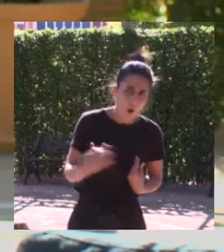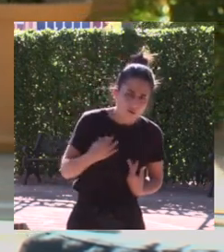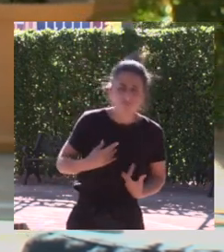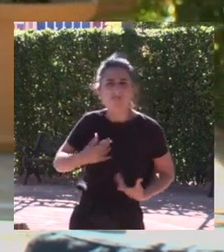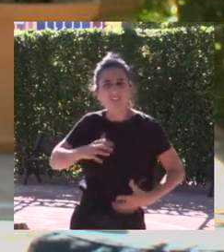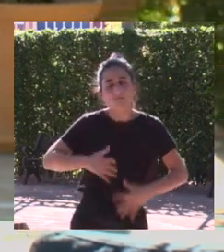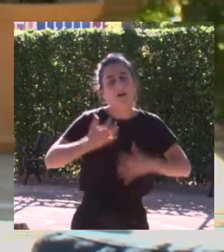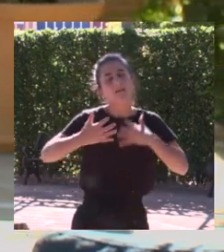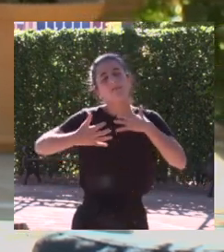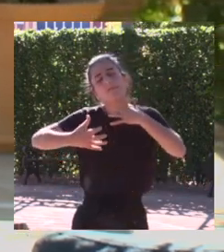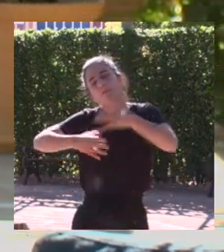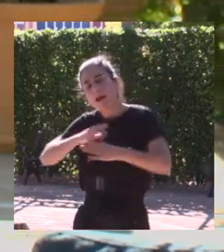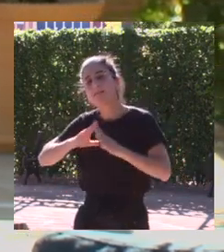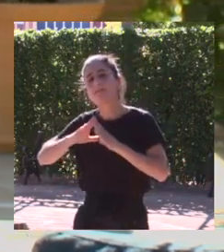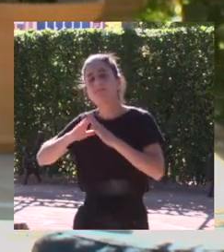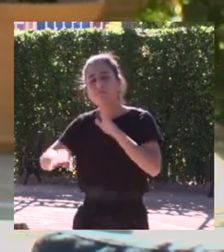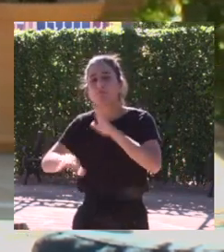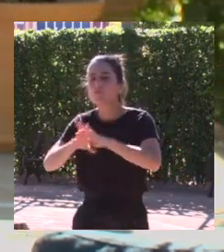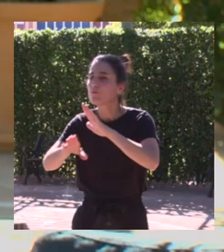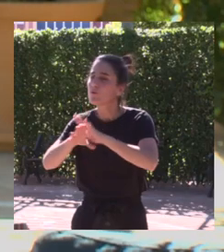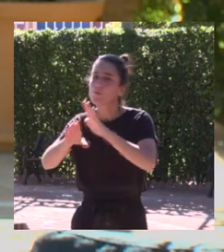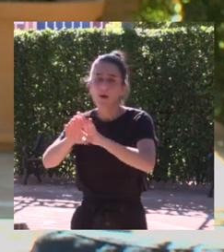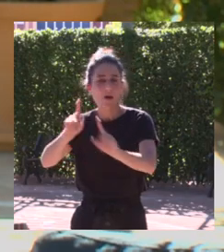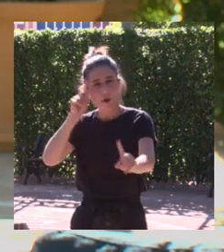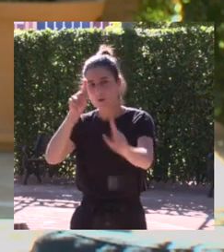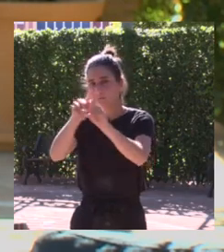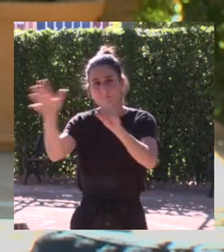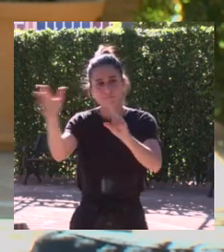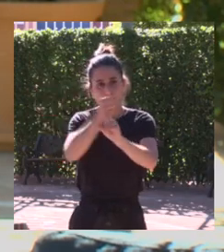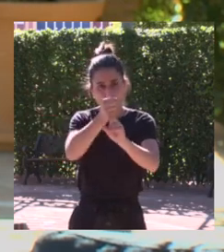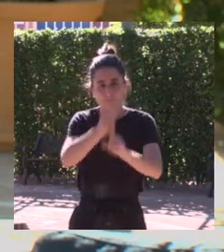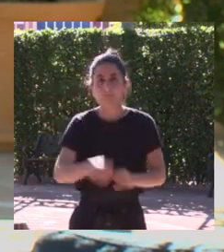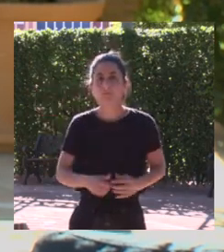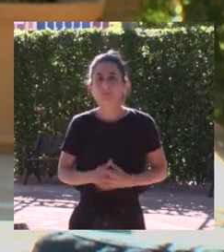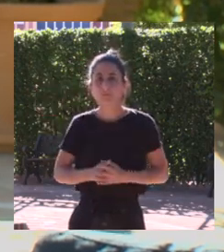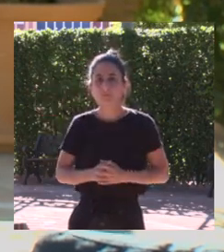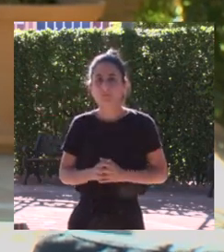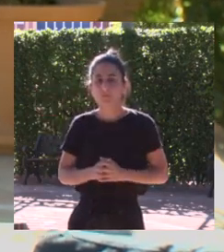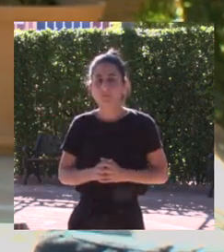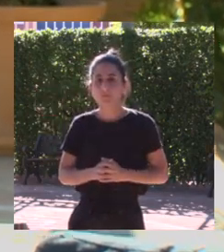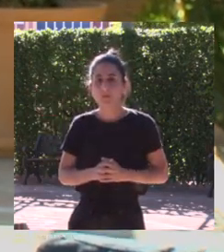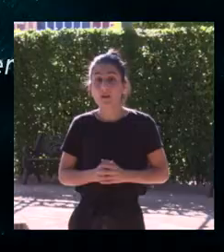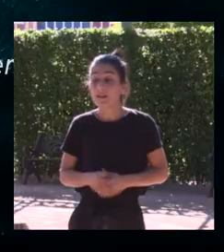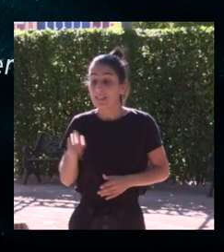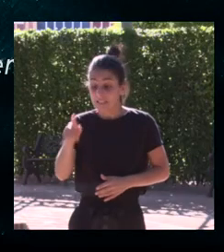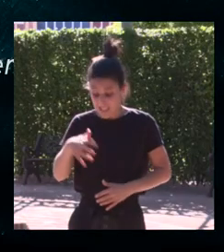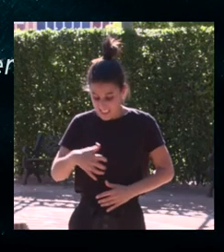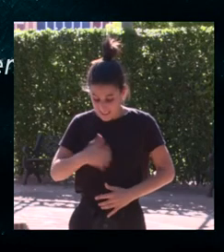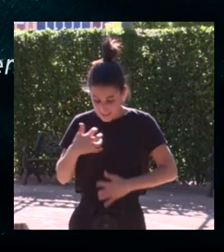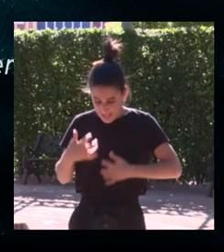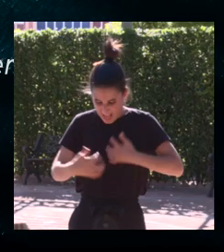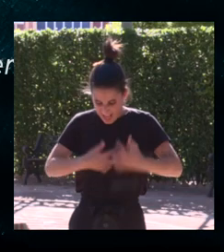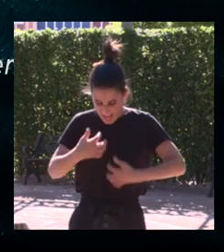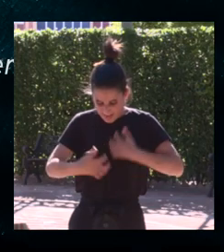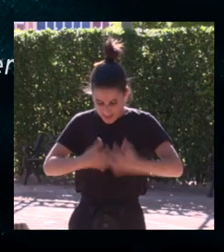a navegar con más rabia que antes si existe para poder cumplir tus objetivos y